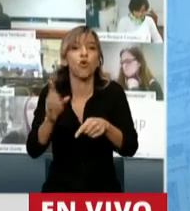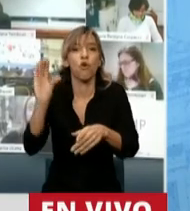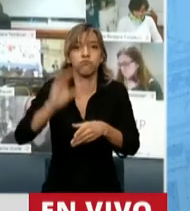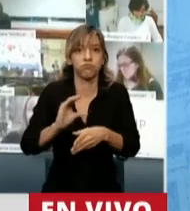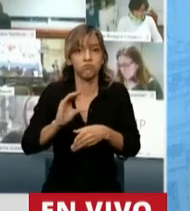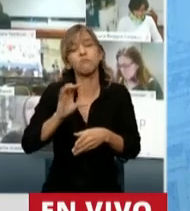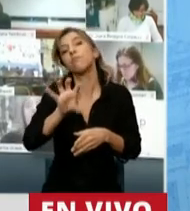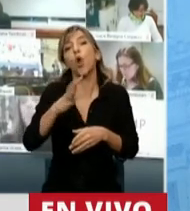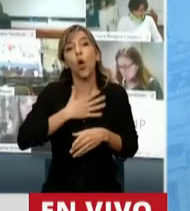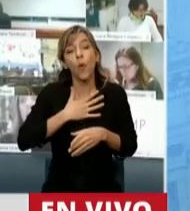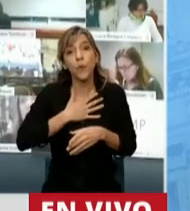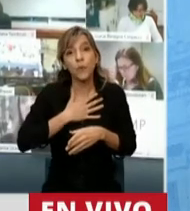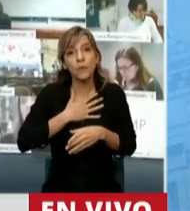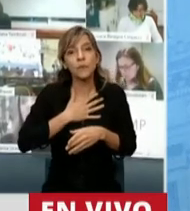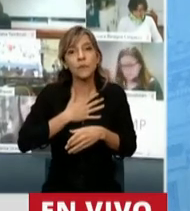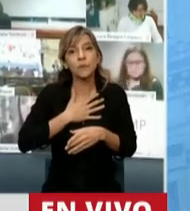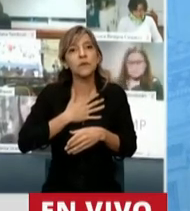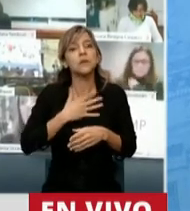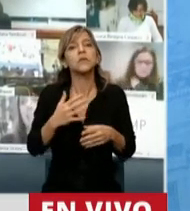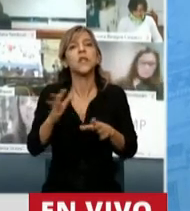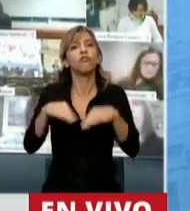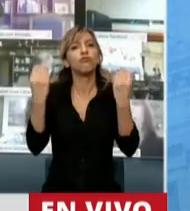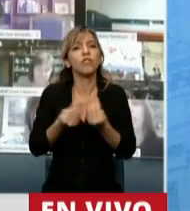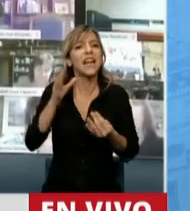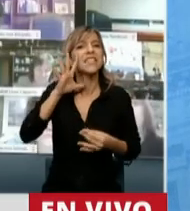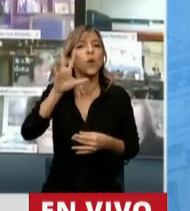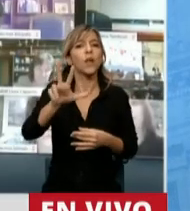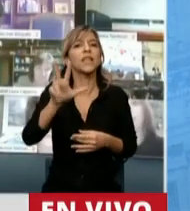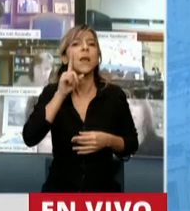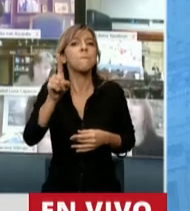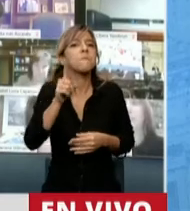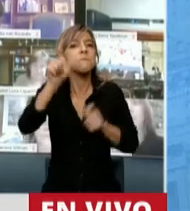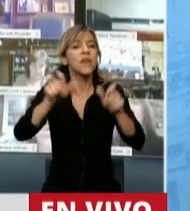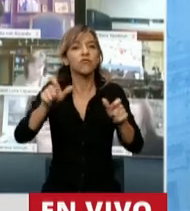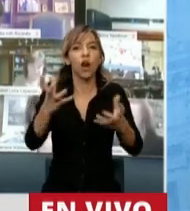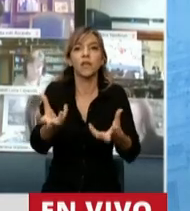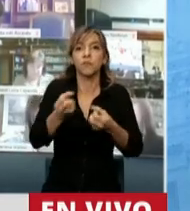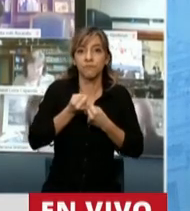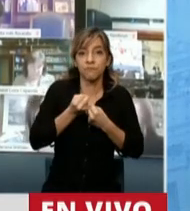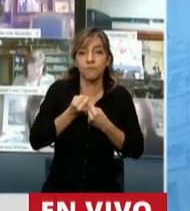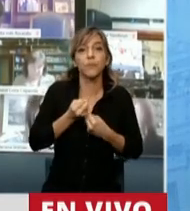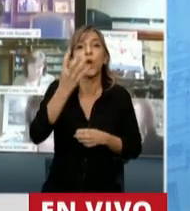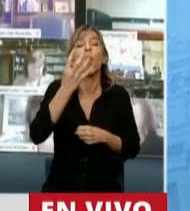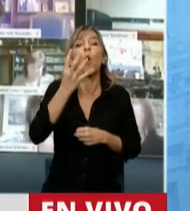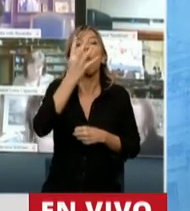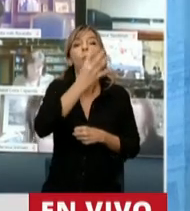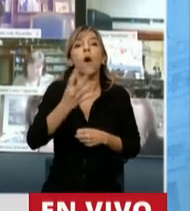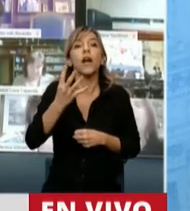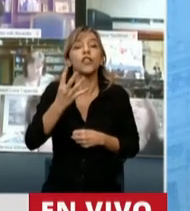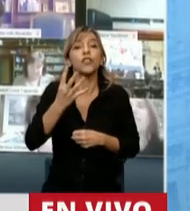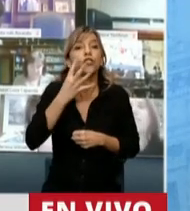se extendió aproximadamente a 53.000 personas, a 4.690 empresas,